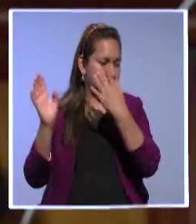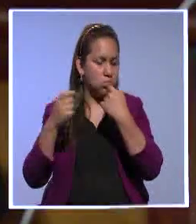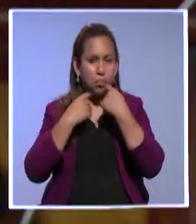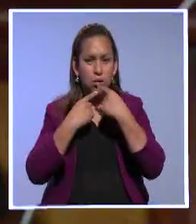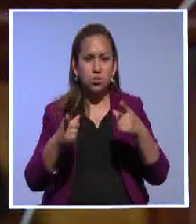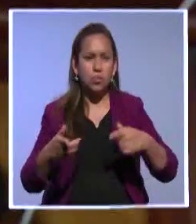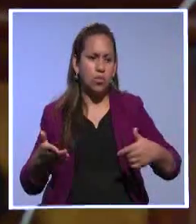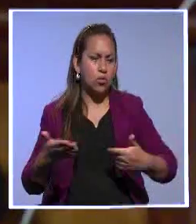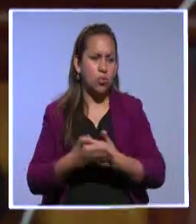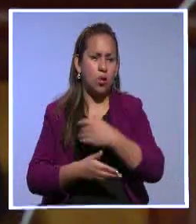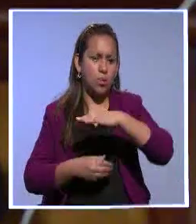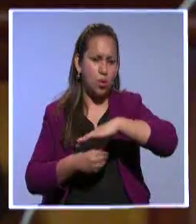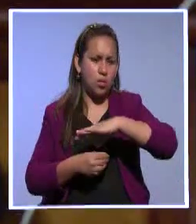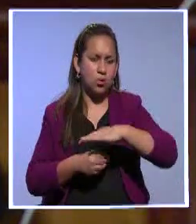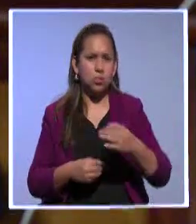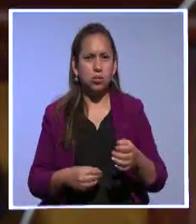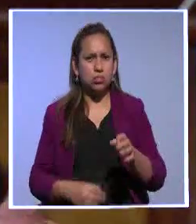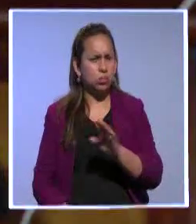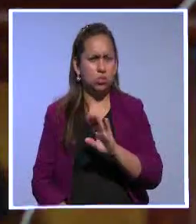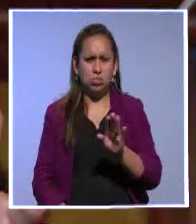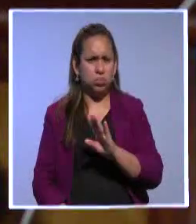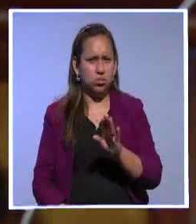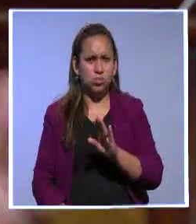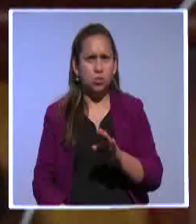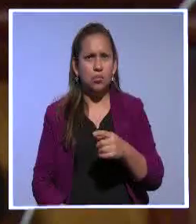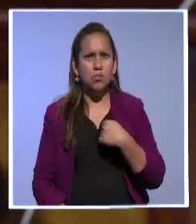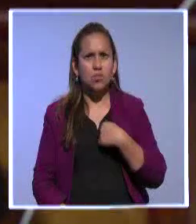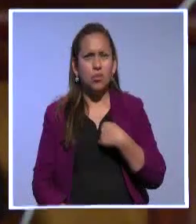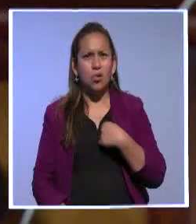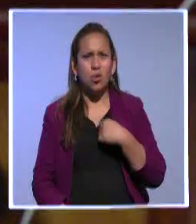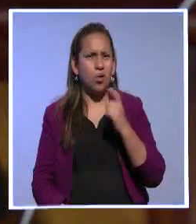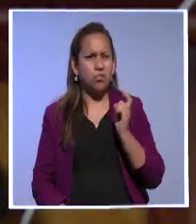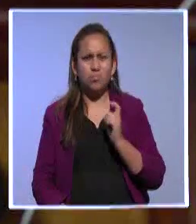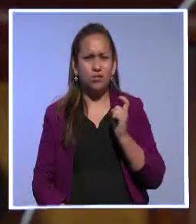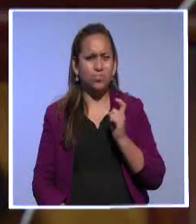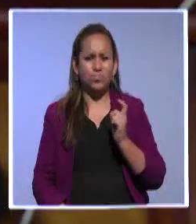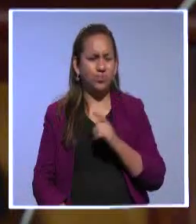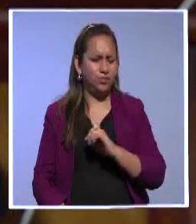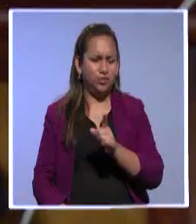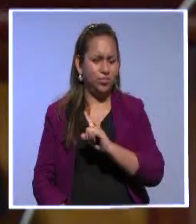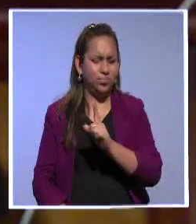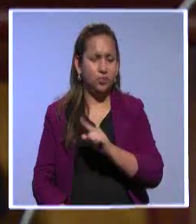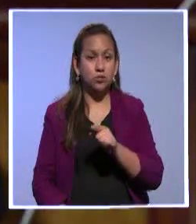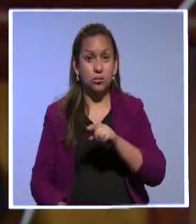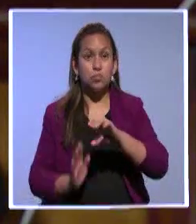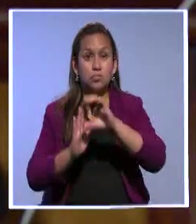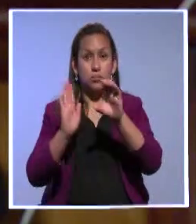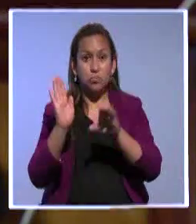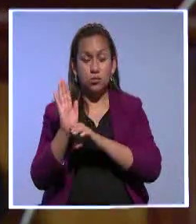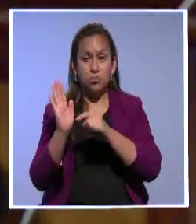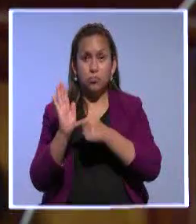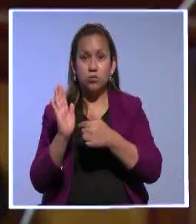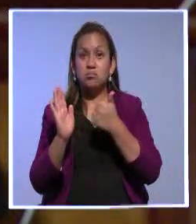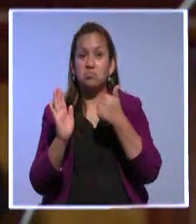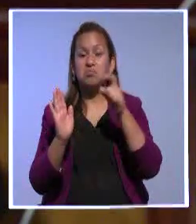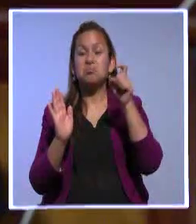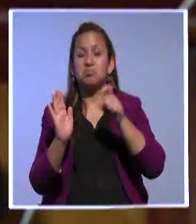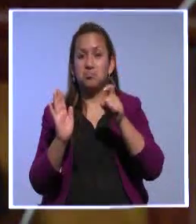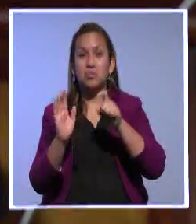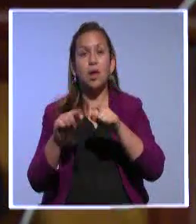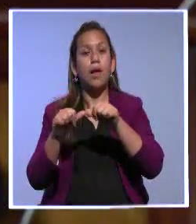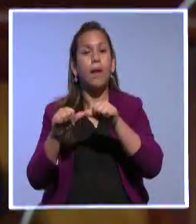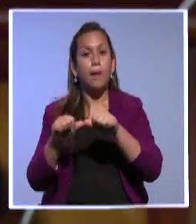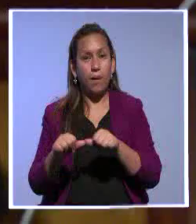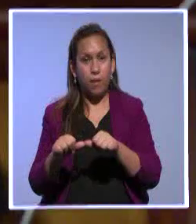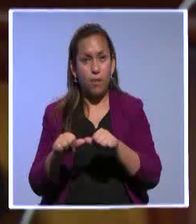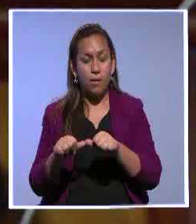de una nueva constitución. Yo no creo que sea necesario hacer eso. La actual Constitución tiene cosas que deben mantenerse. Yo